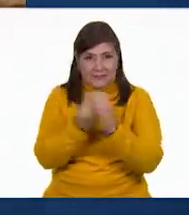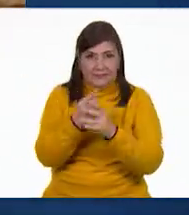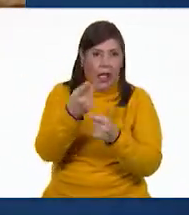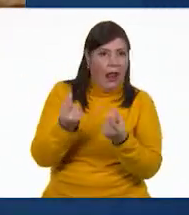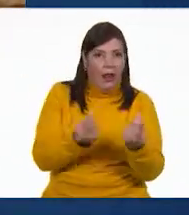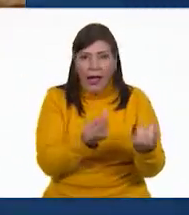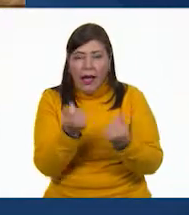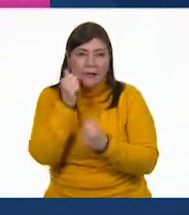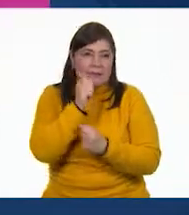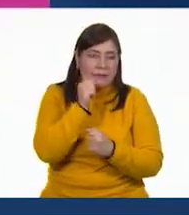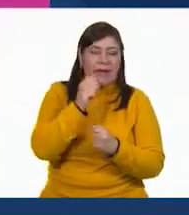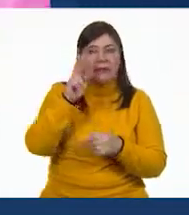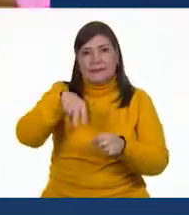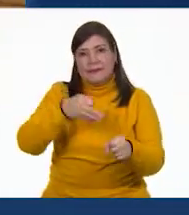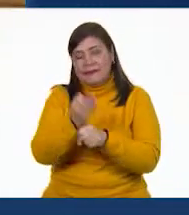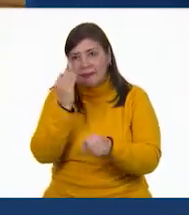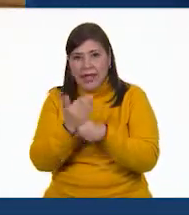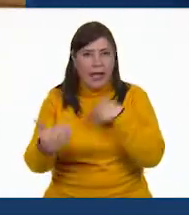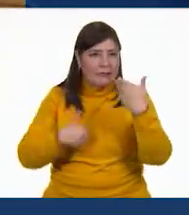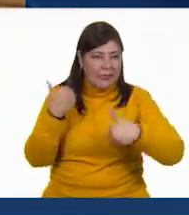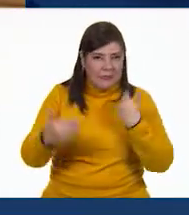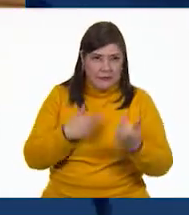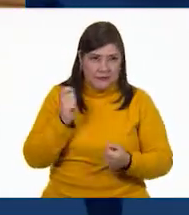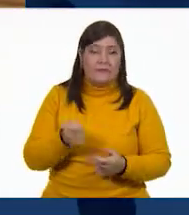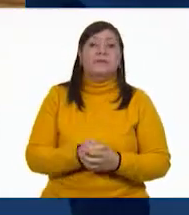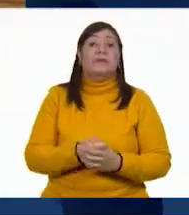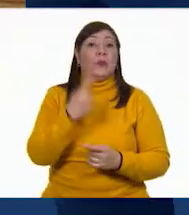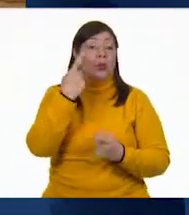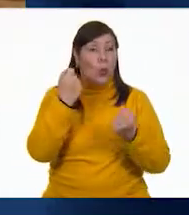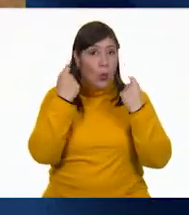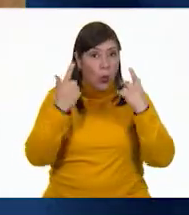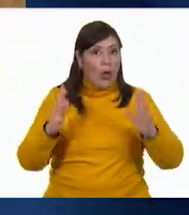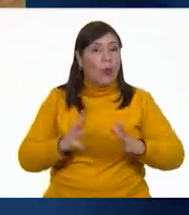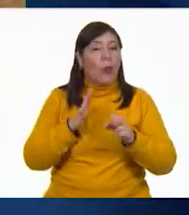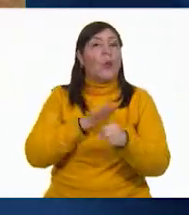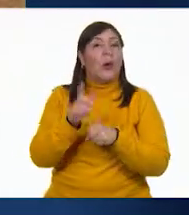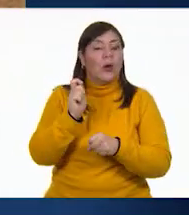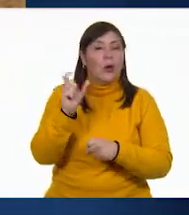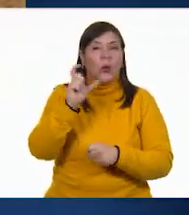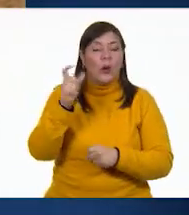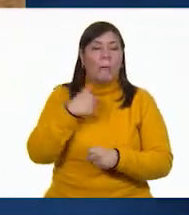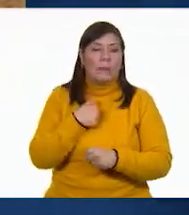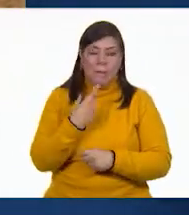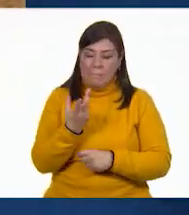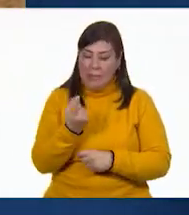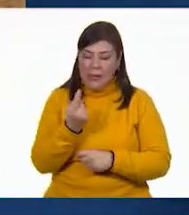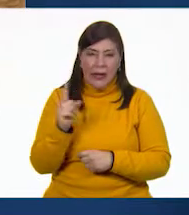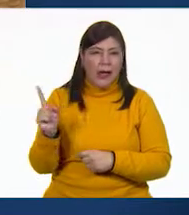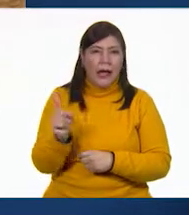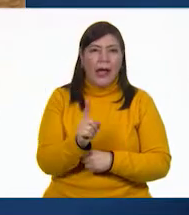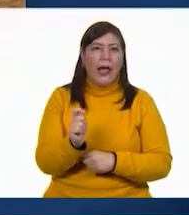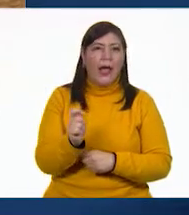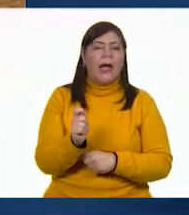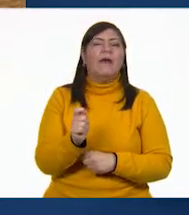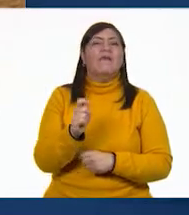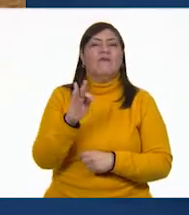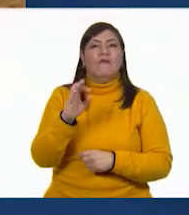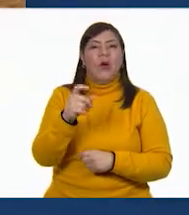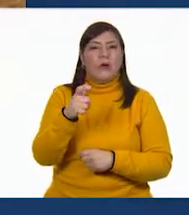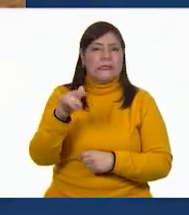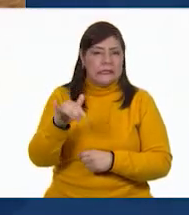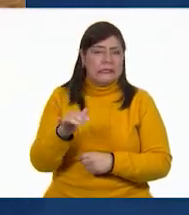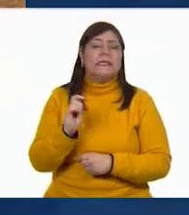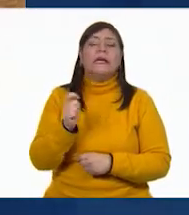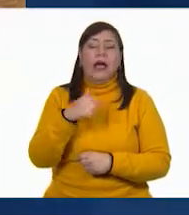dinámica y muy divertida. Una de las sorpresas más grandes que he tenido en la vida fue cuando llegó mi perrito Foxy. Él es muy tierno y es muy